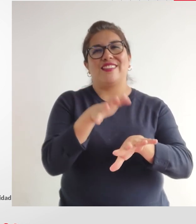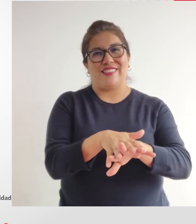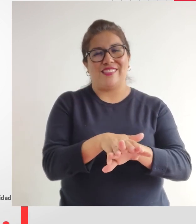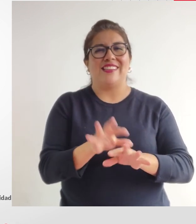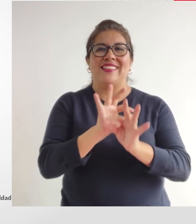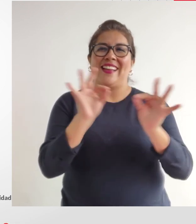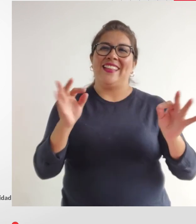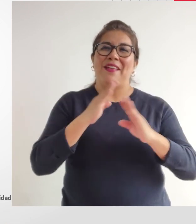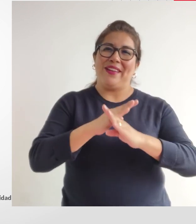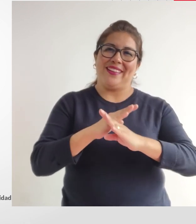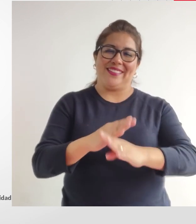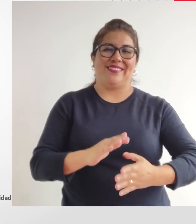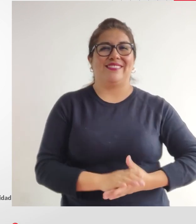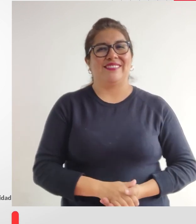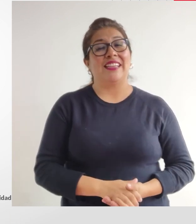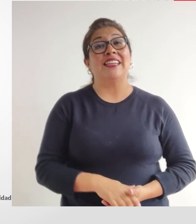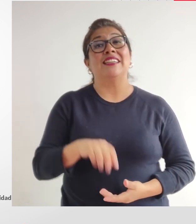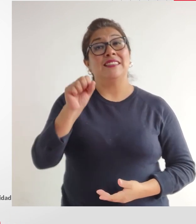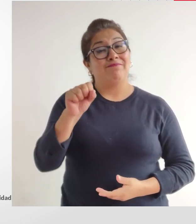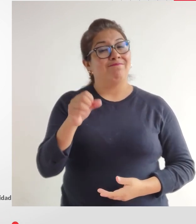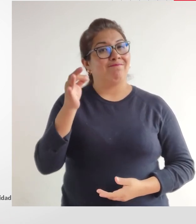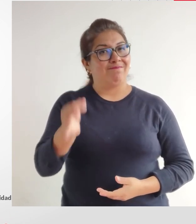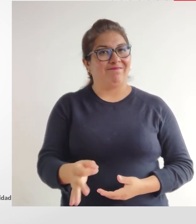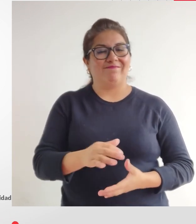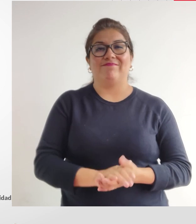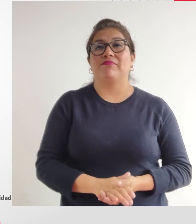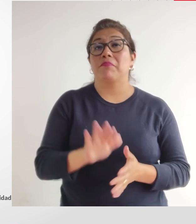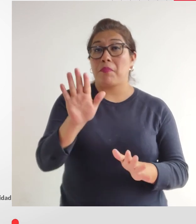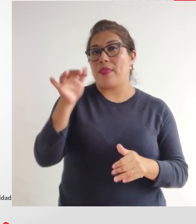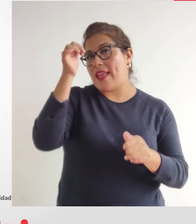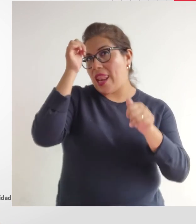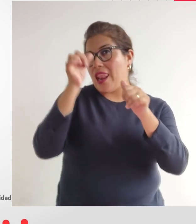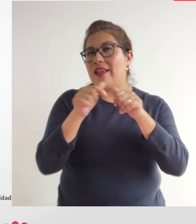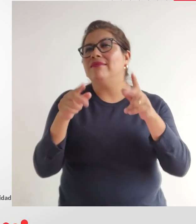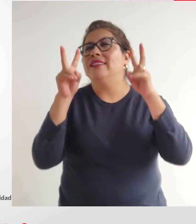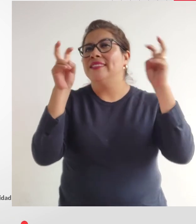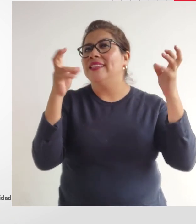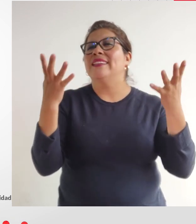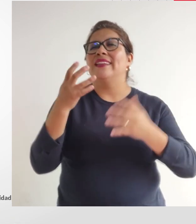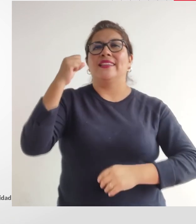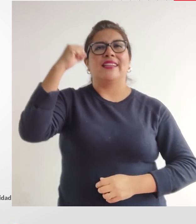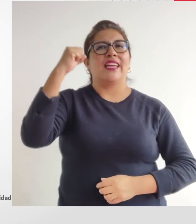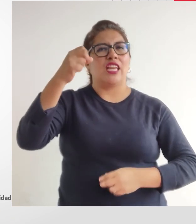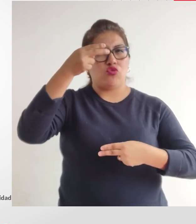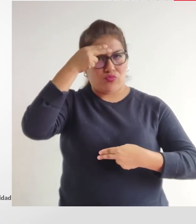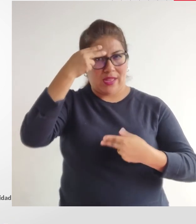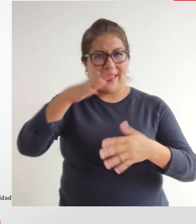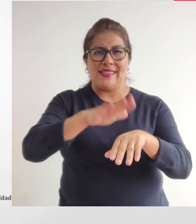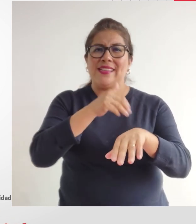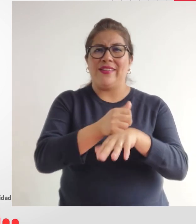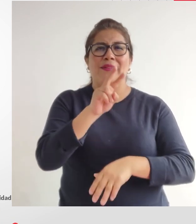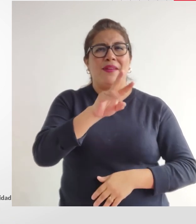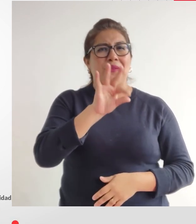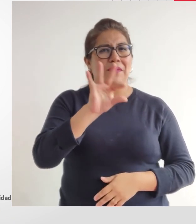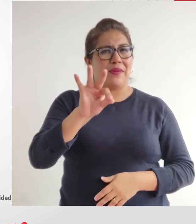inclusiva y sin barreras. Claro que sí. Y recordarles que esto es un tema de derechos humanos. Está establecido